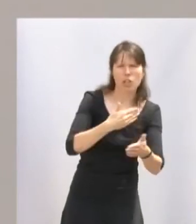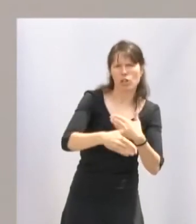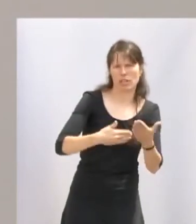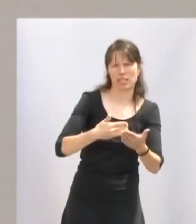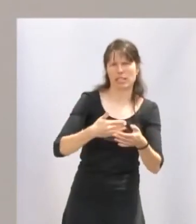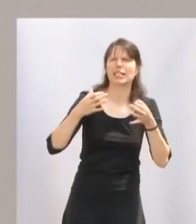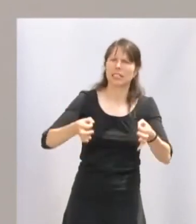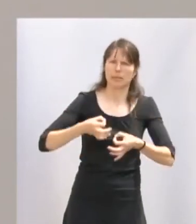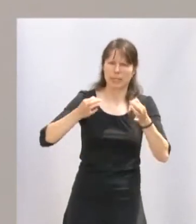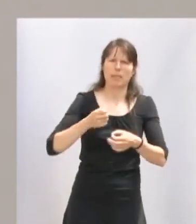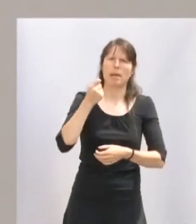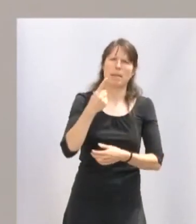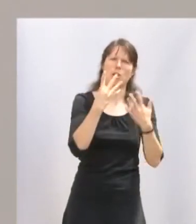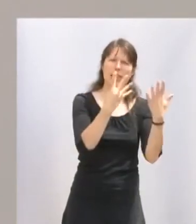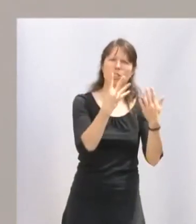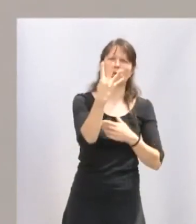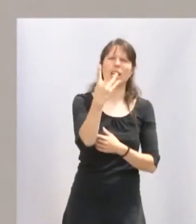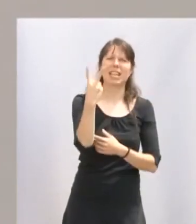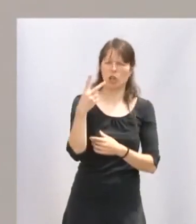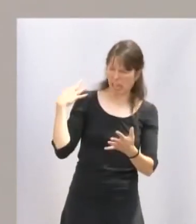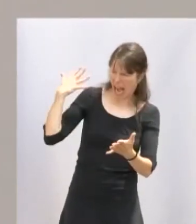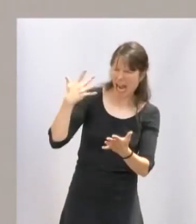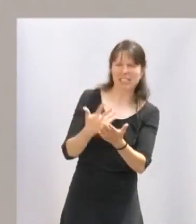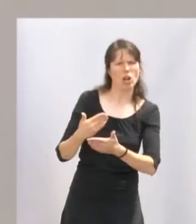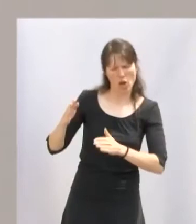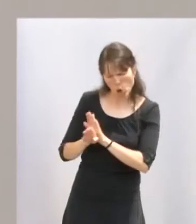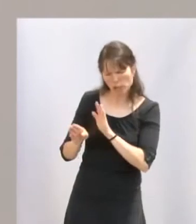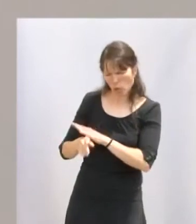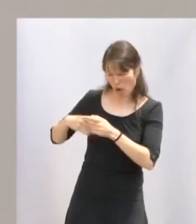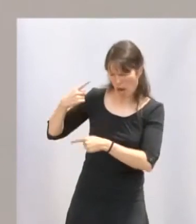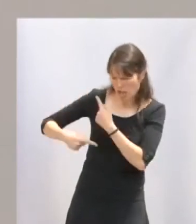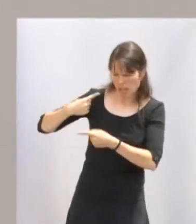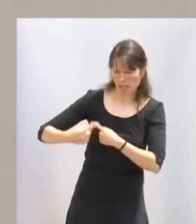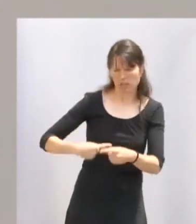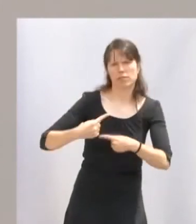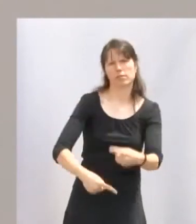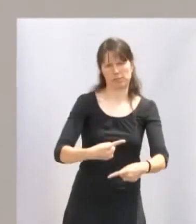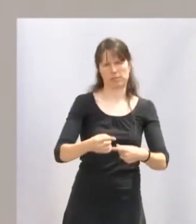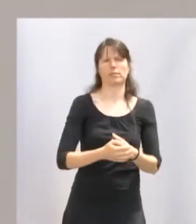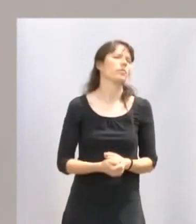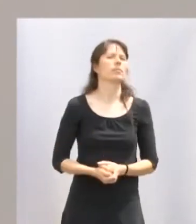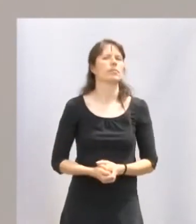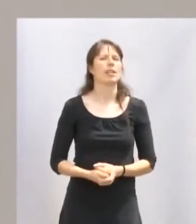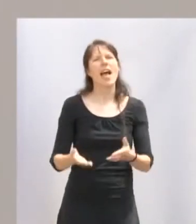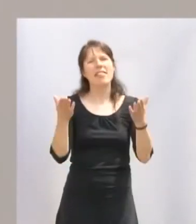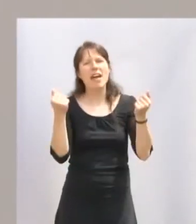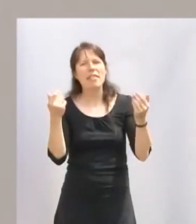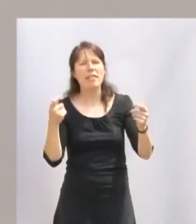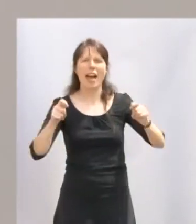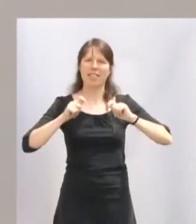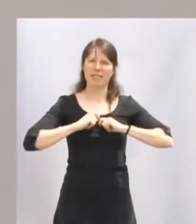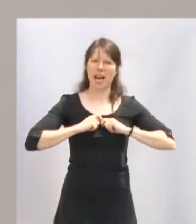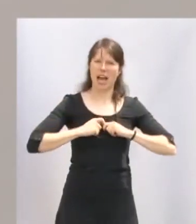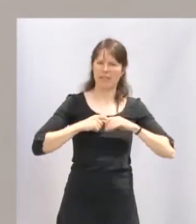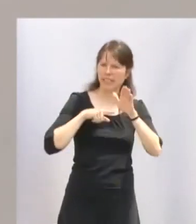y se transmita íntegramente de generación en generación. La danza contribuye al desarrollo